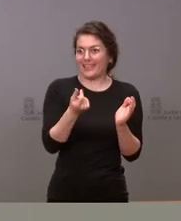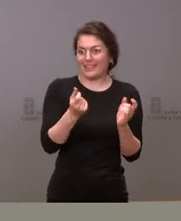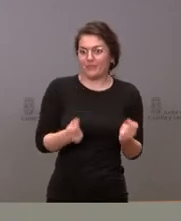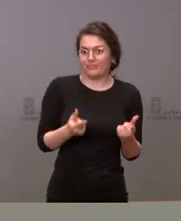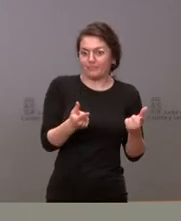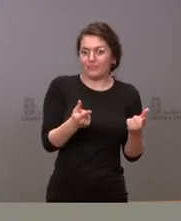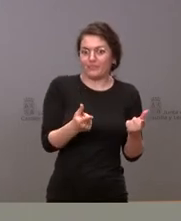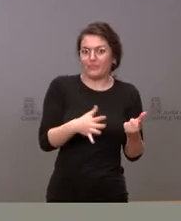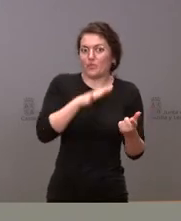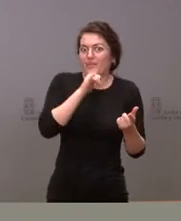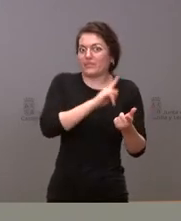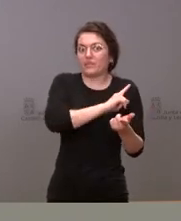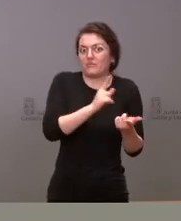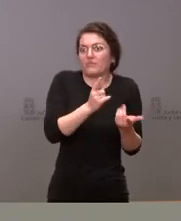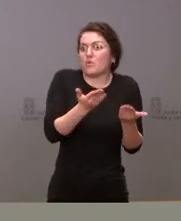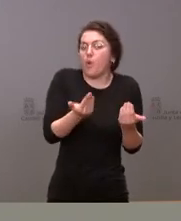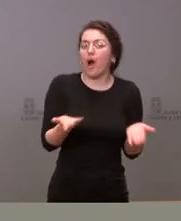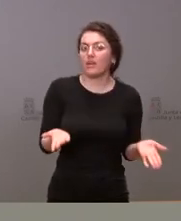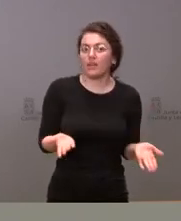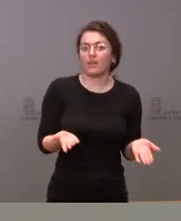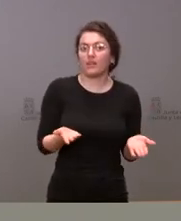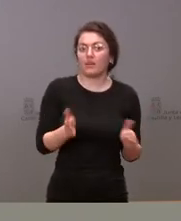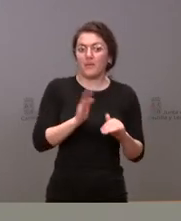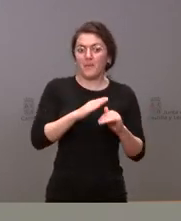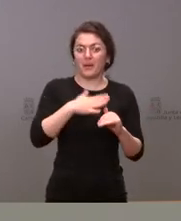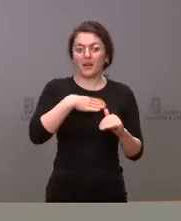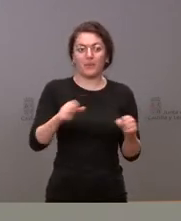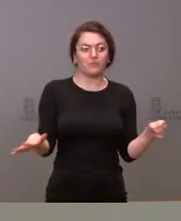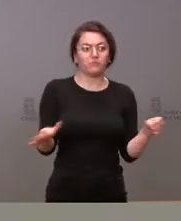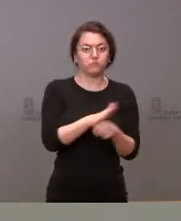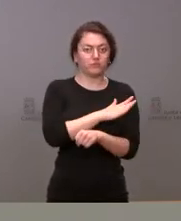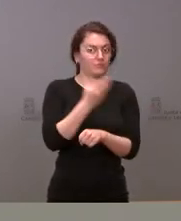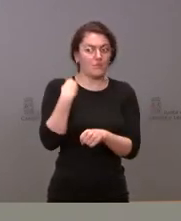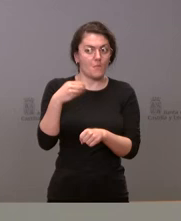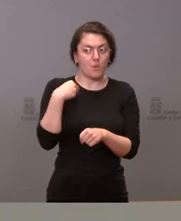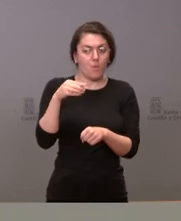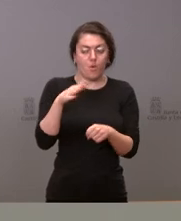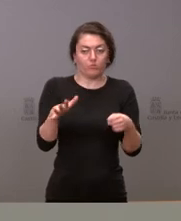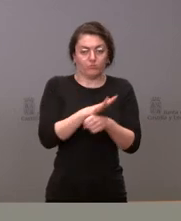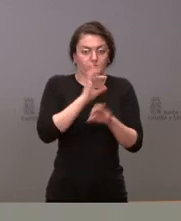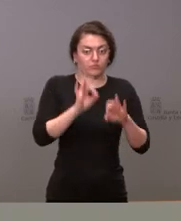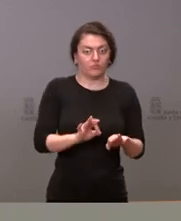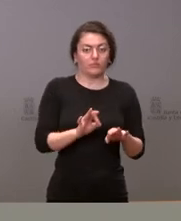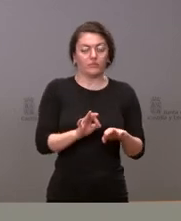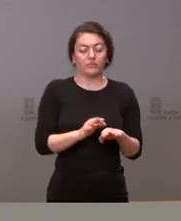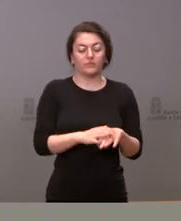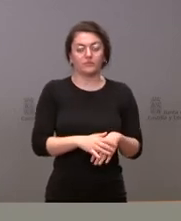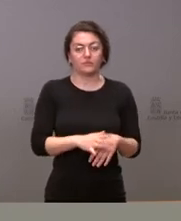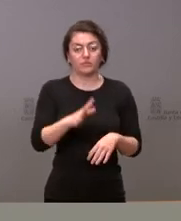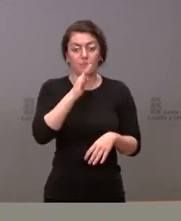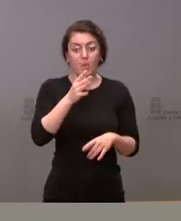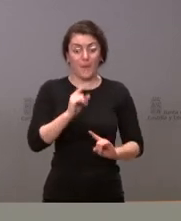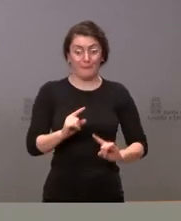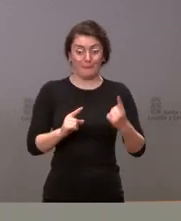para poder abordar esta disposición del Estado en la medida en la que primero son las